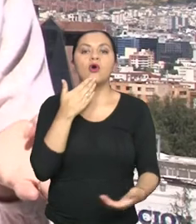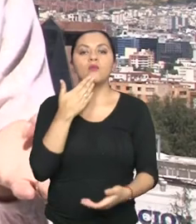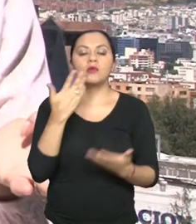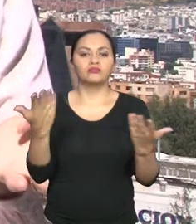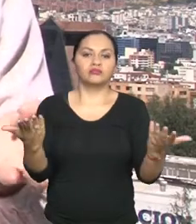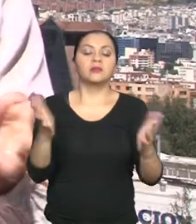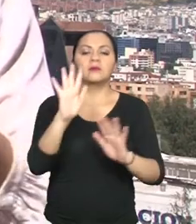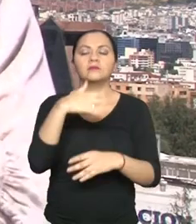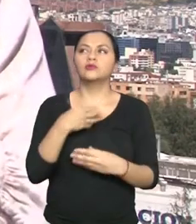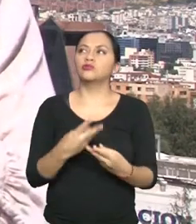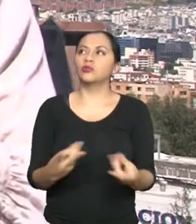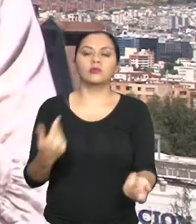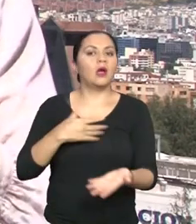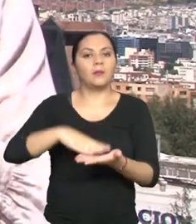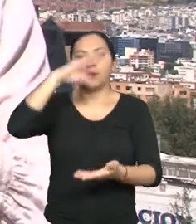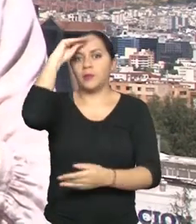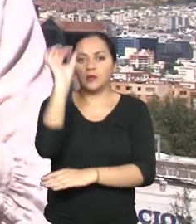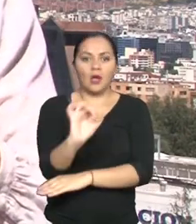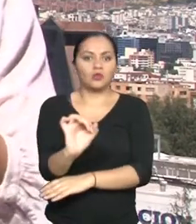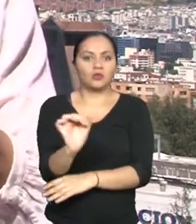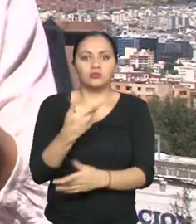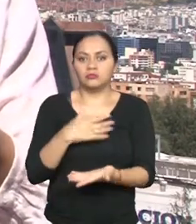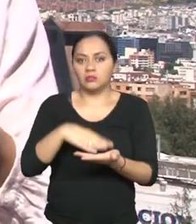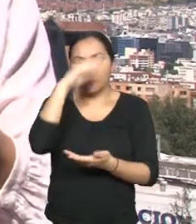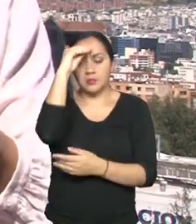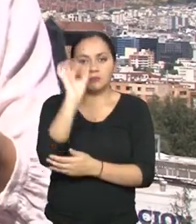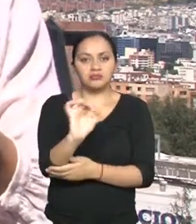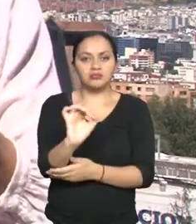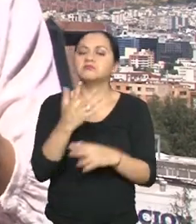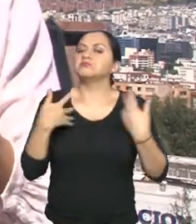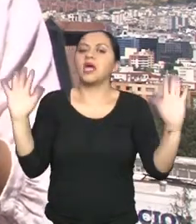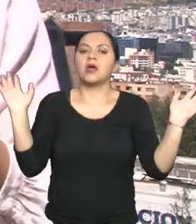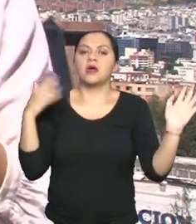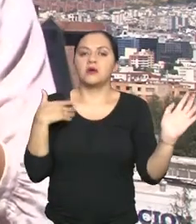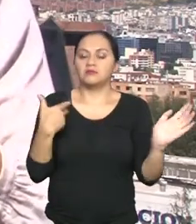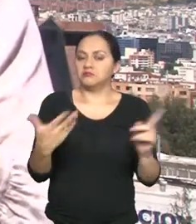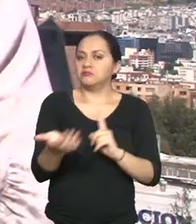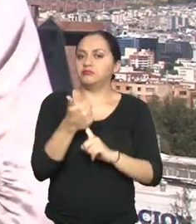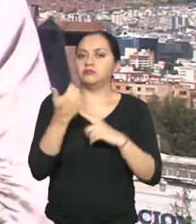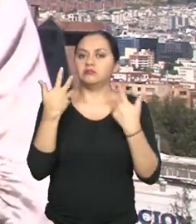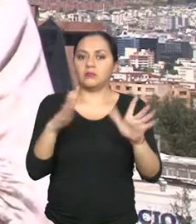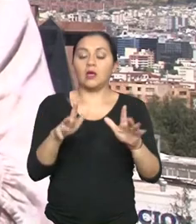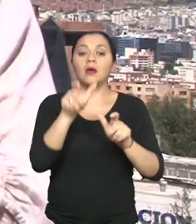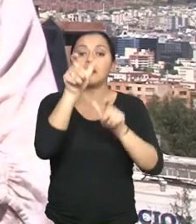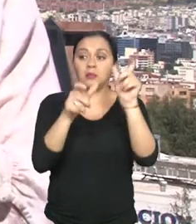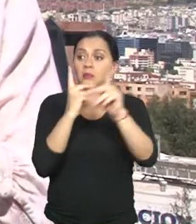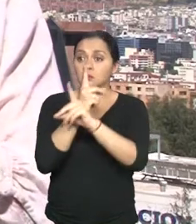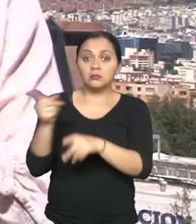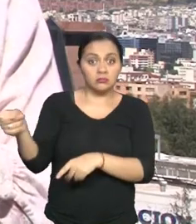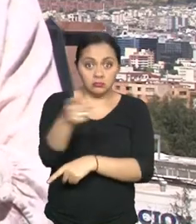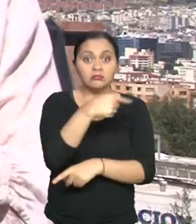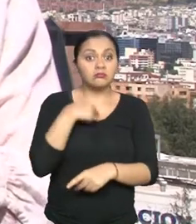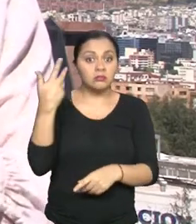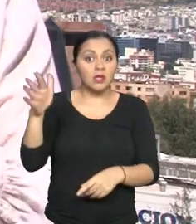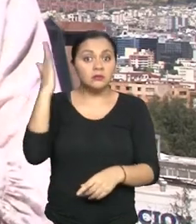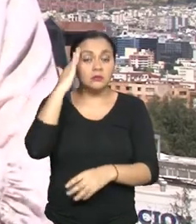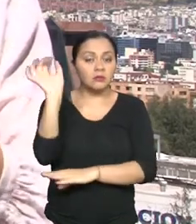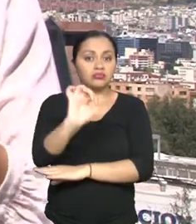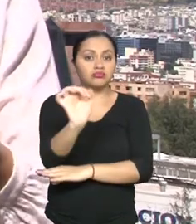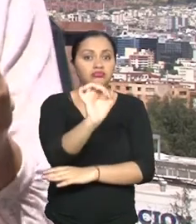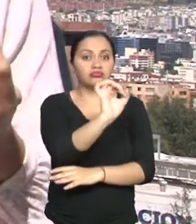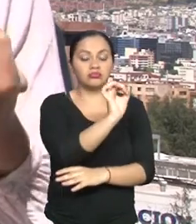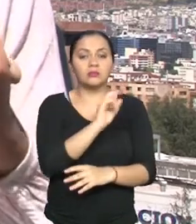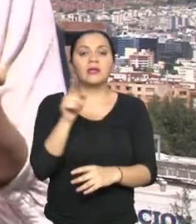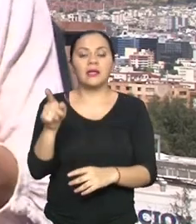¿cuál era la solución? aprender a manejar y lo logré como muchas otras personas que tienen discapacidad lo han logrado sin